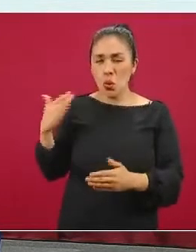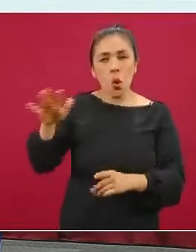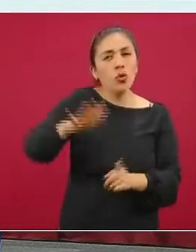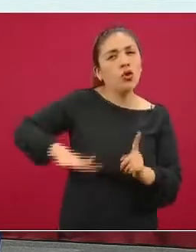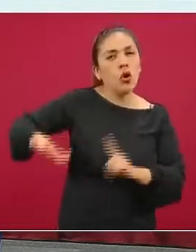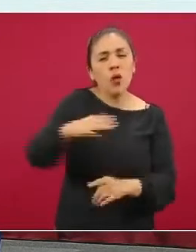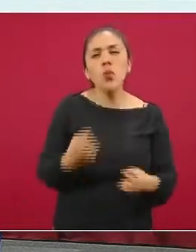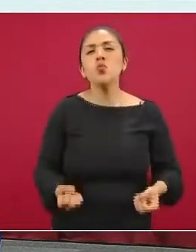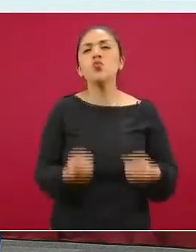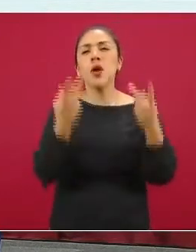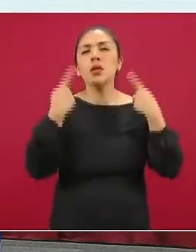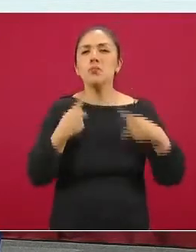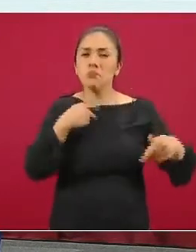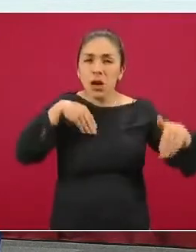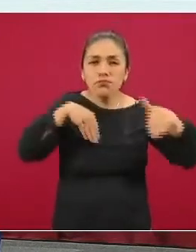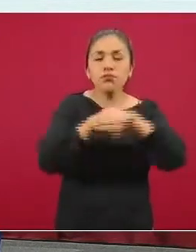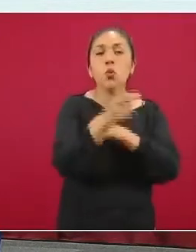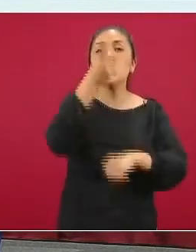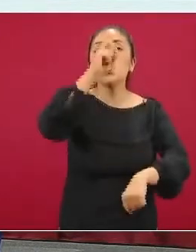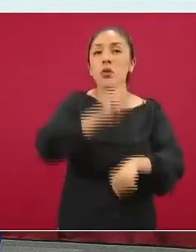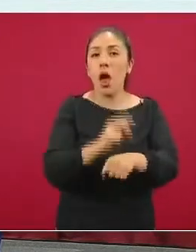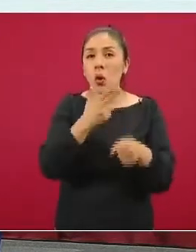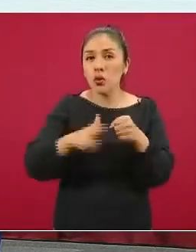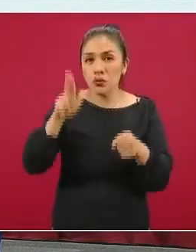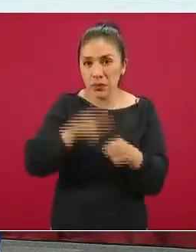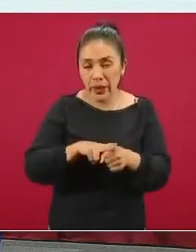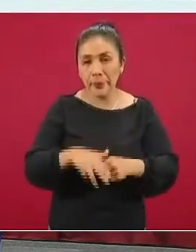personas hospitalizadas en un solo día. Veamos la siguiente.